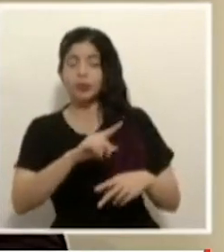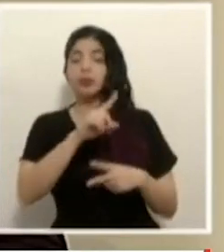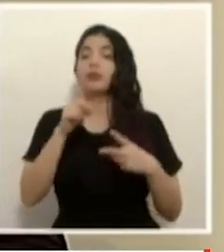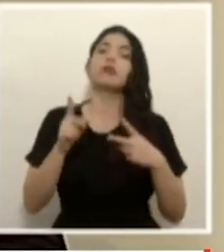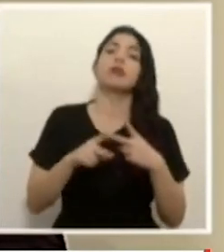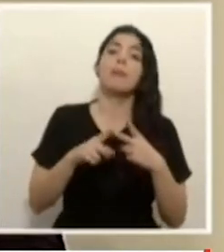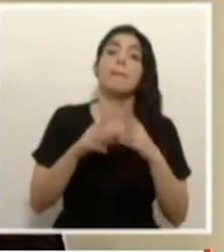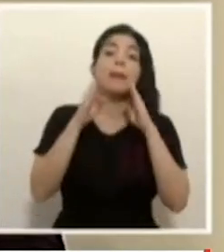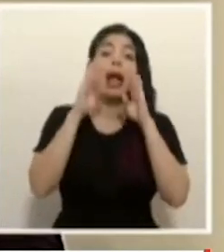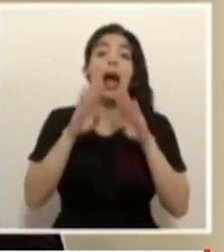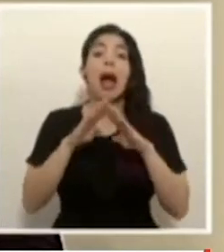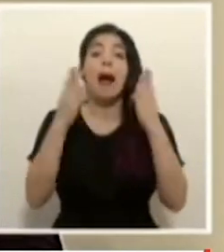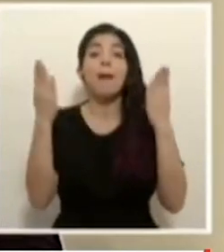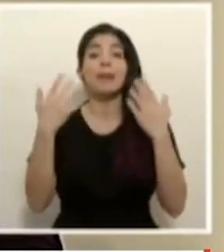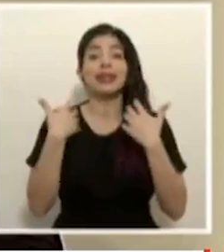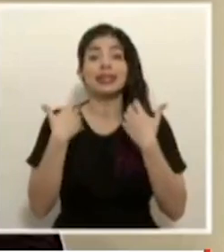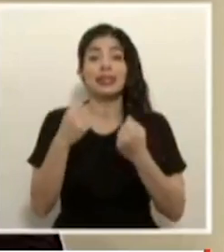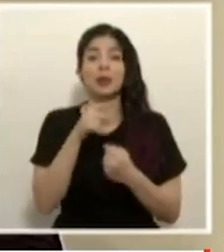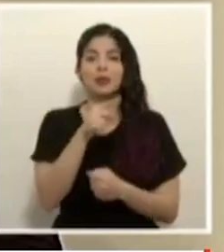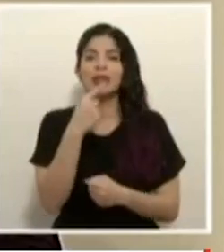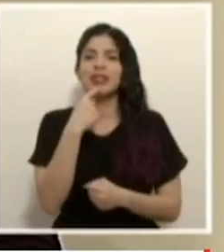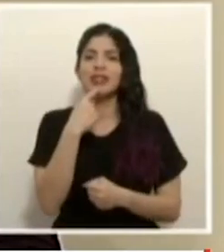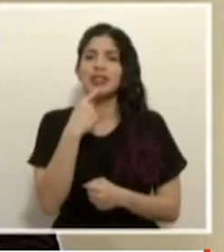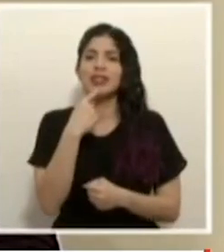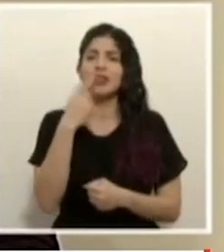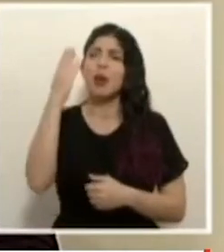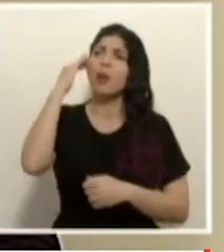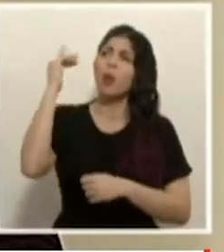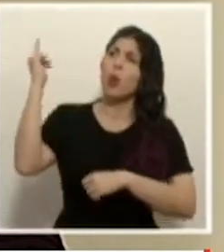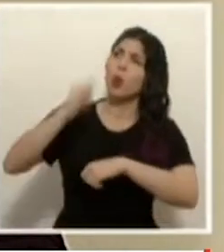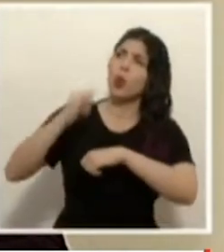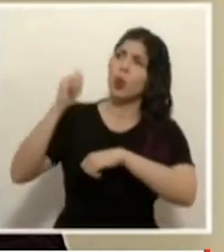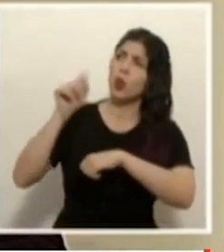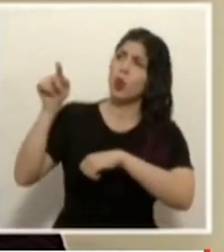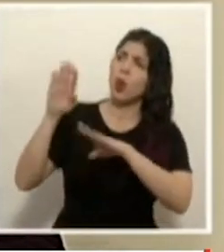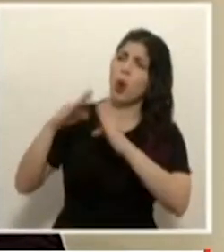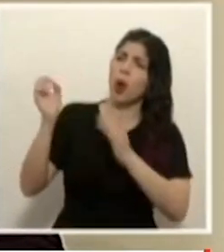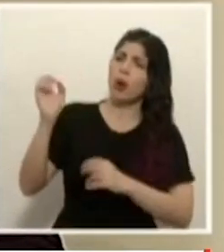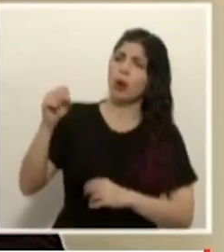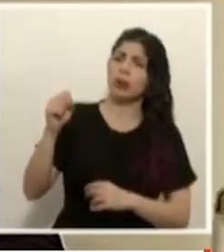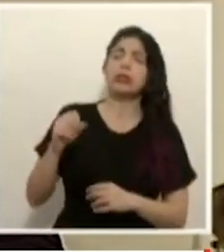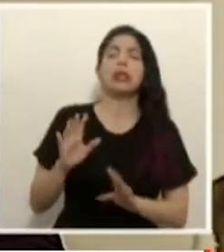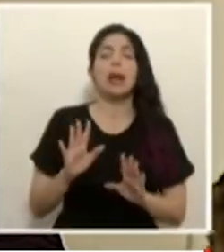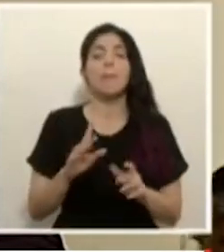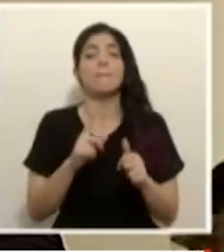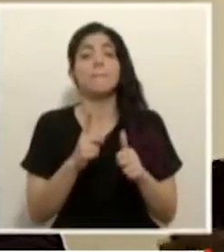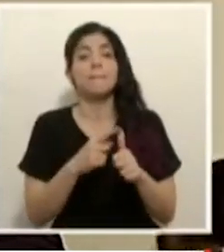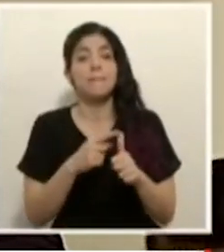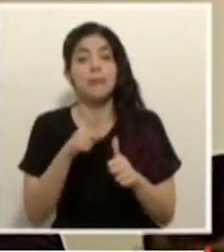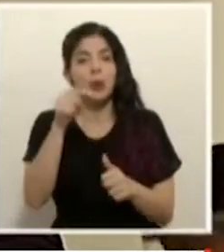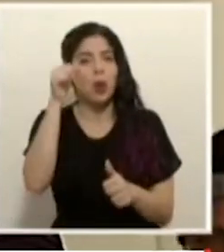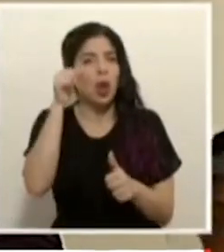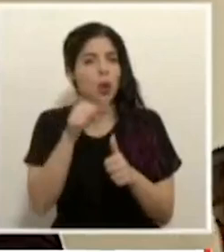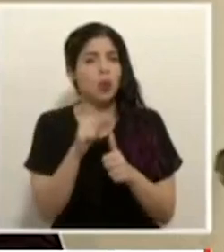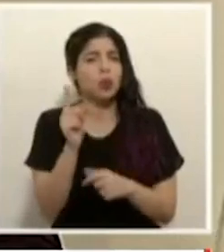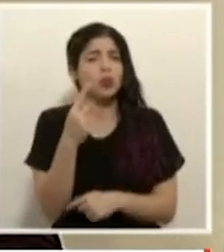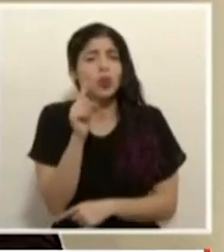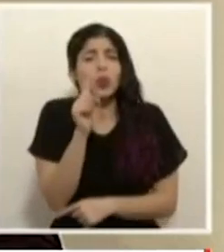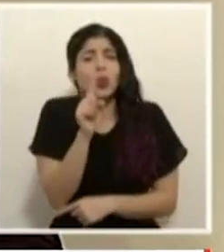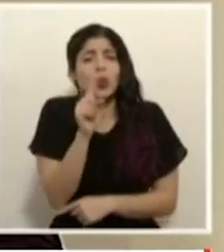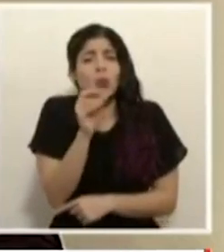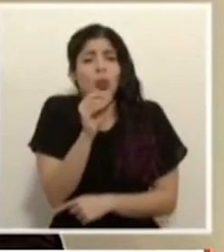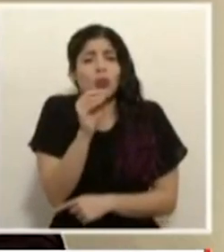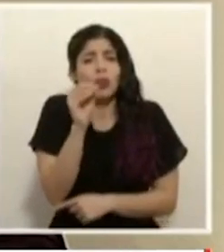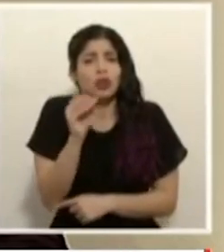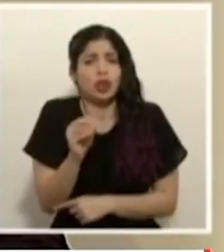de vista sanitario que usted hablaba a nivel aéreo del turismo primero recordemos es apenas un 1% del volumen